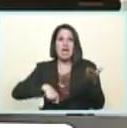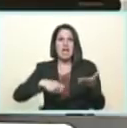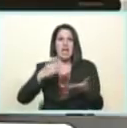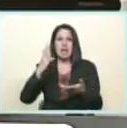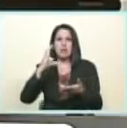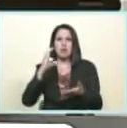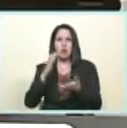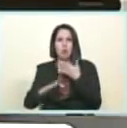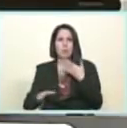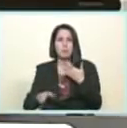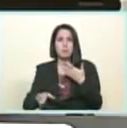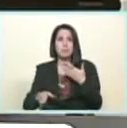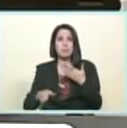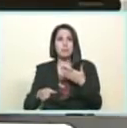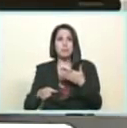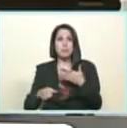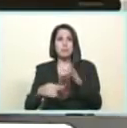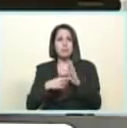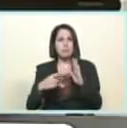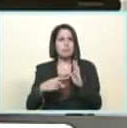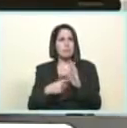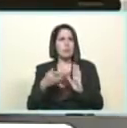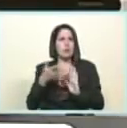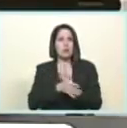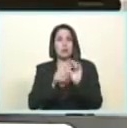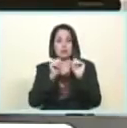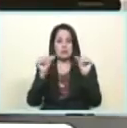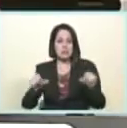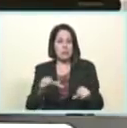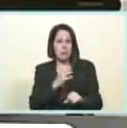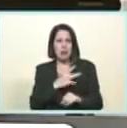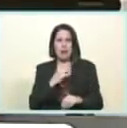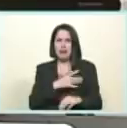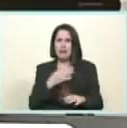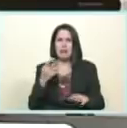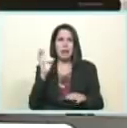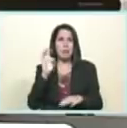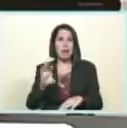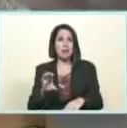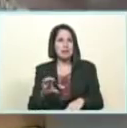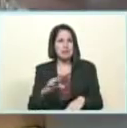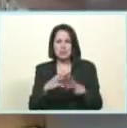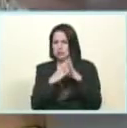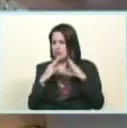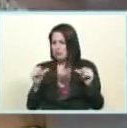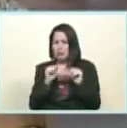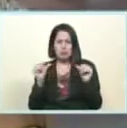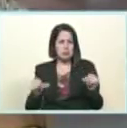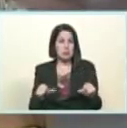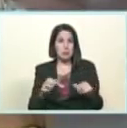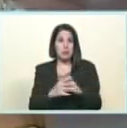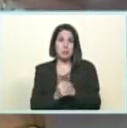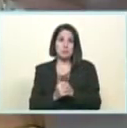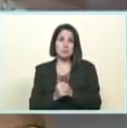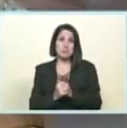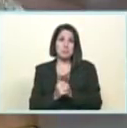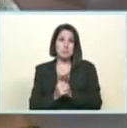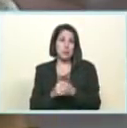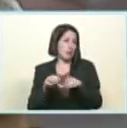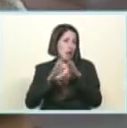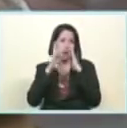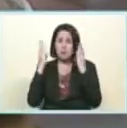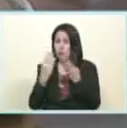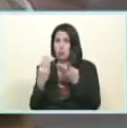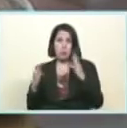banqueros de bancos privados que se han prestado a esta huachafita y a esta vagabundería pido a los organismos